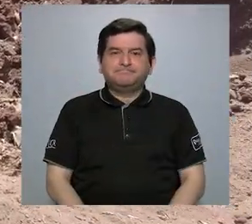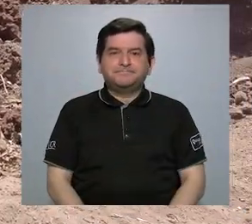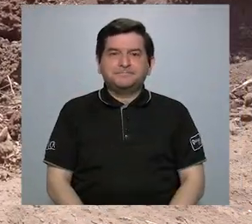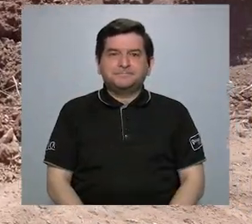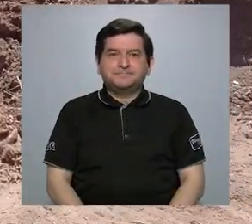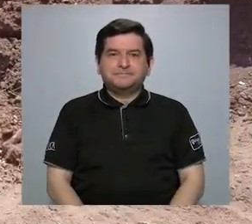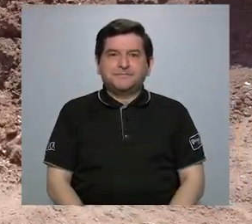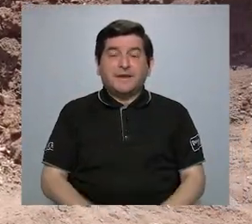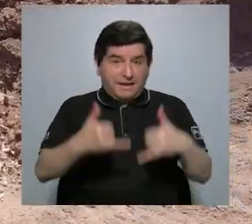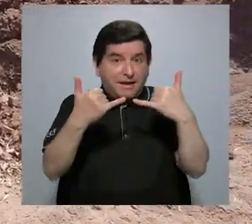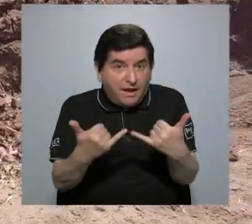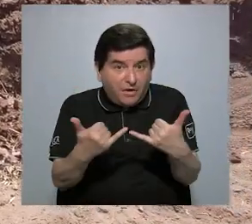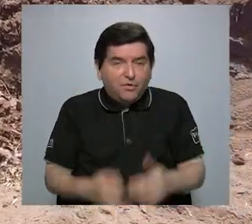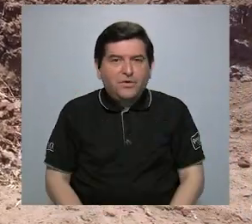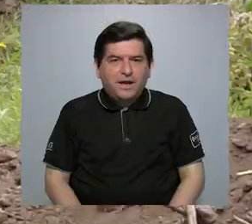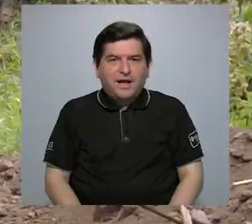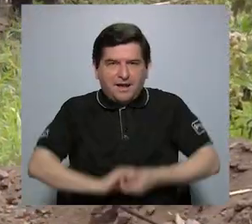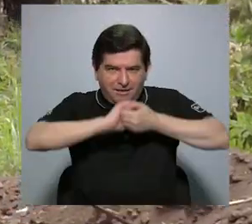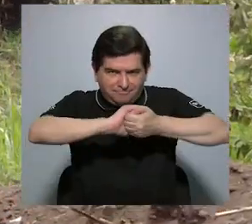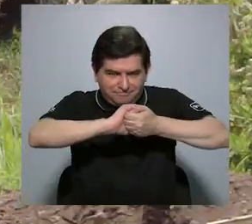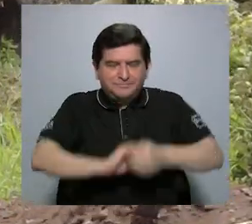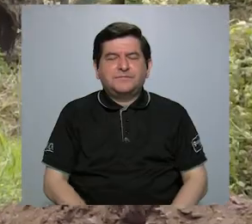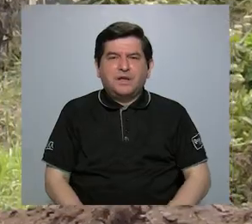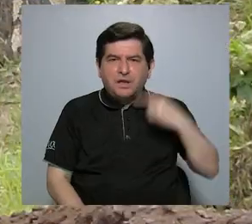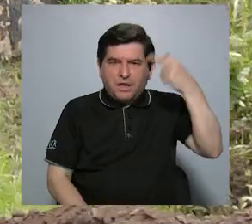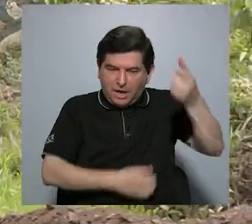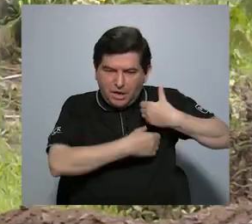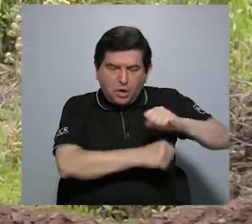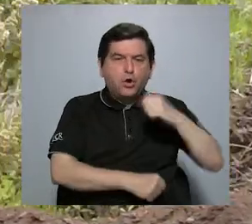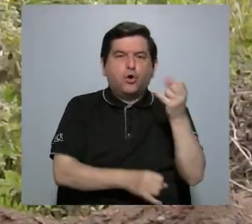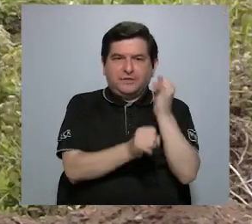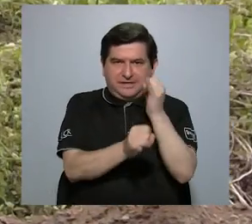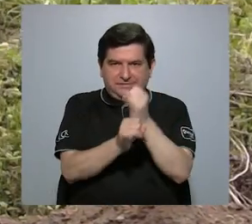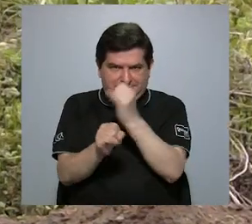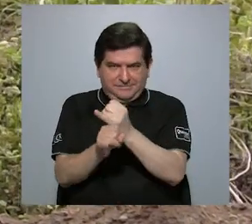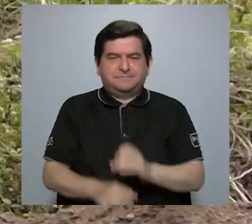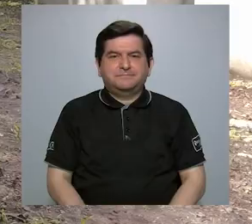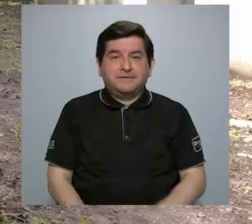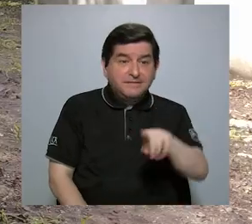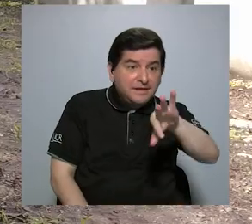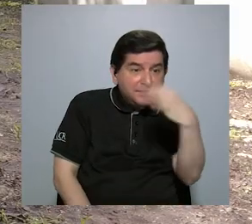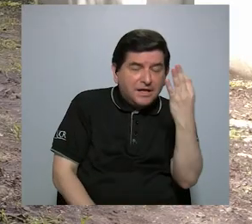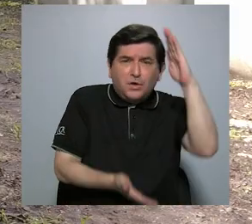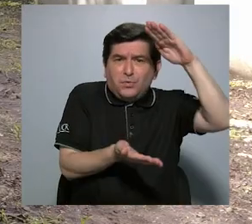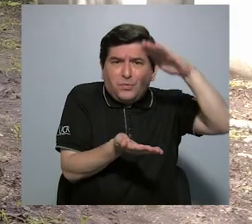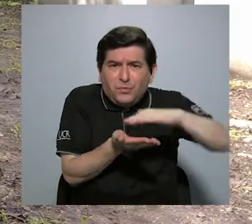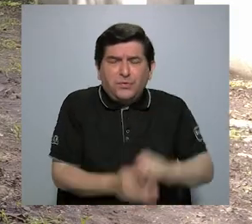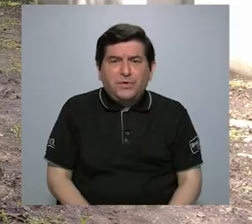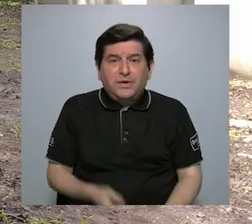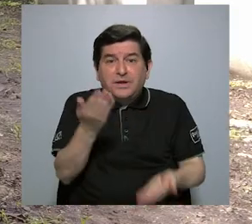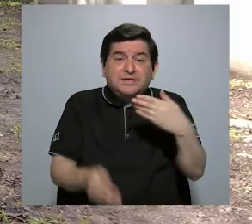manera tal, pues que se viene a coayuvar con el gobierno local y otras entidades, y de esta forma reducir los